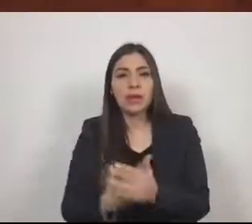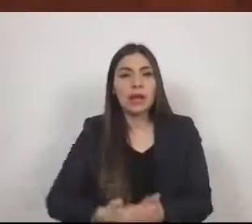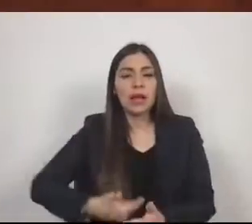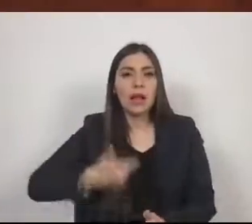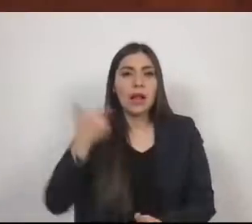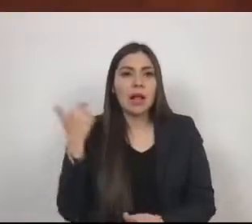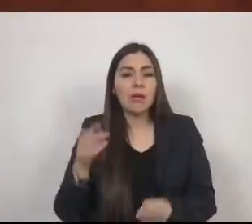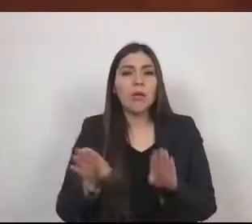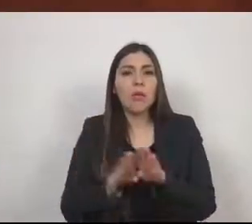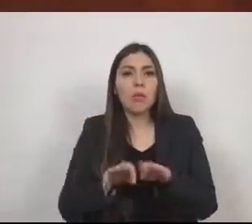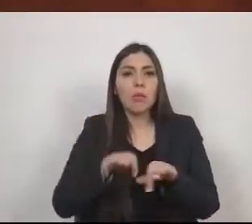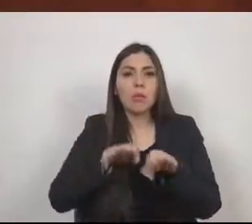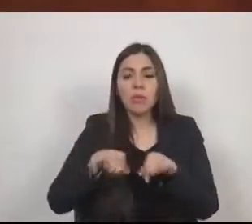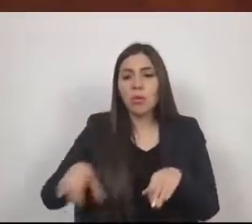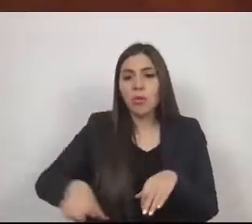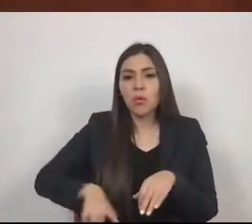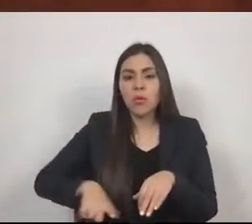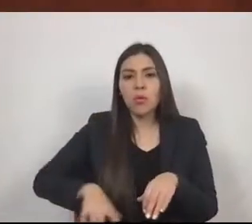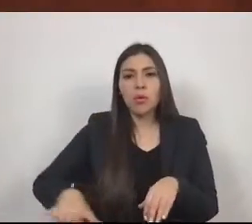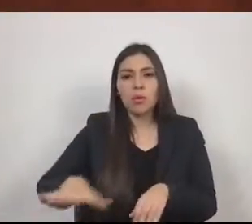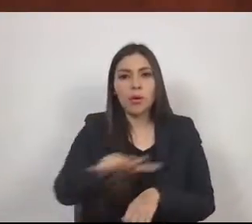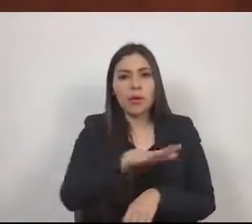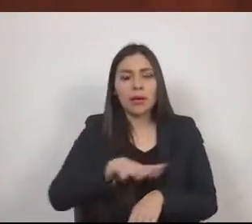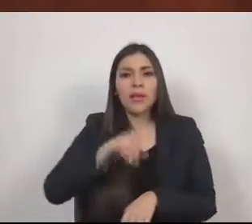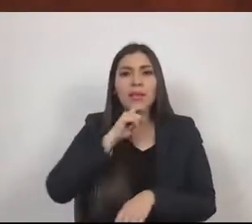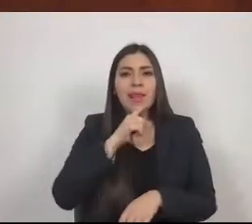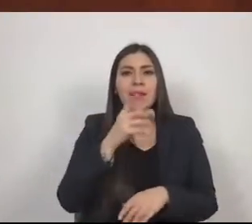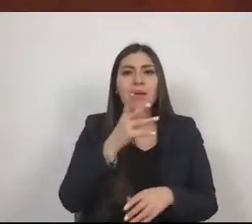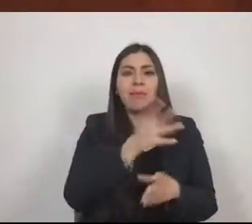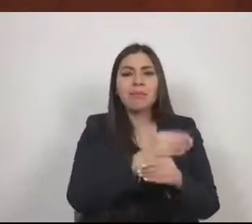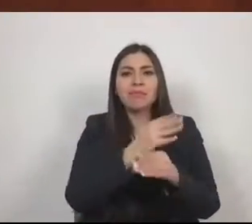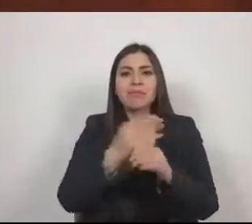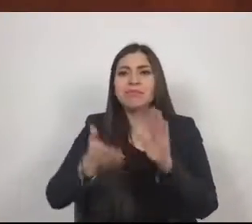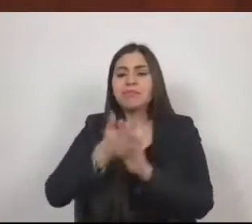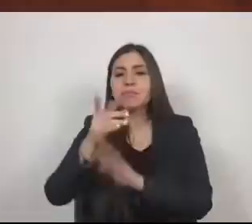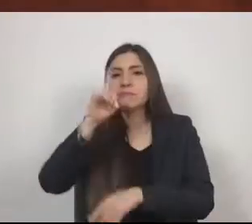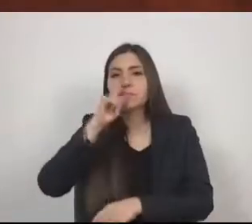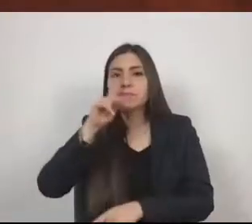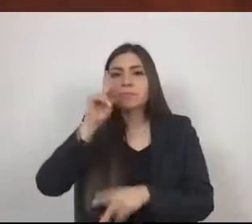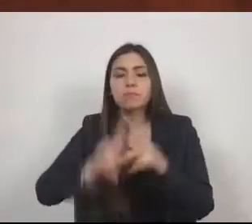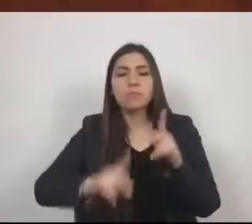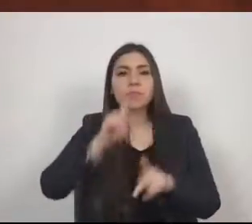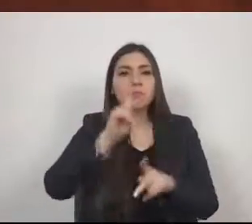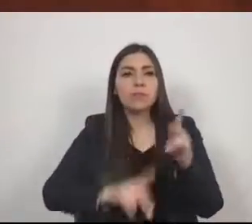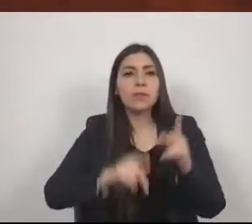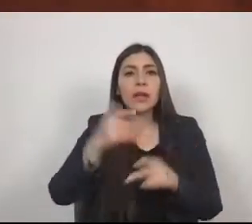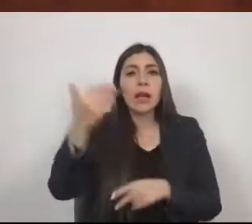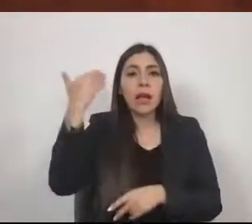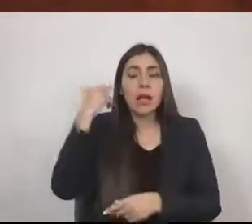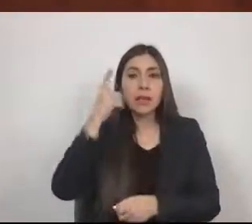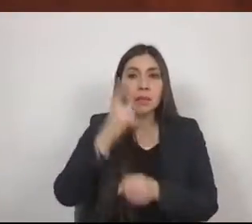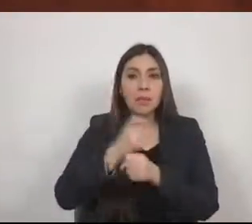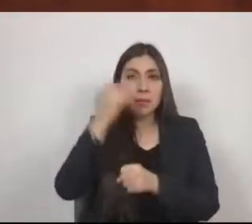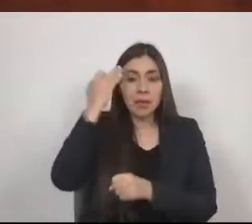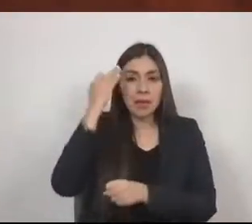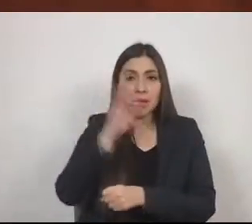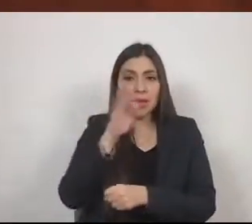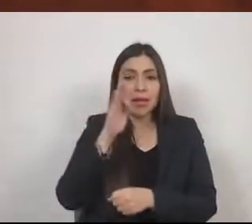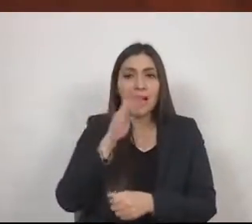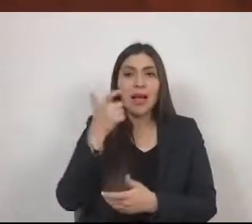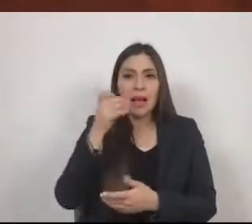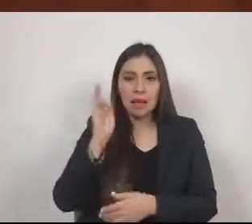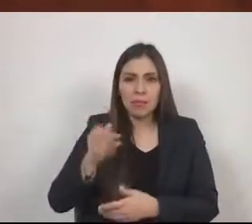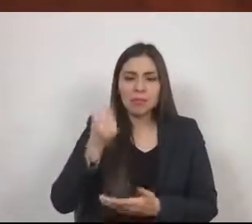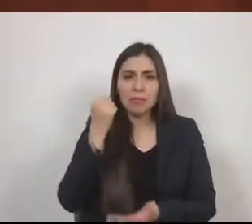metropolitana y obras que han quedado inconclusas en las que se aprobó una primera etapa, pero ya no habría